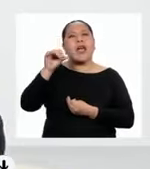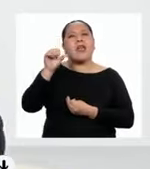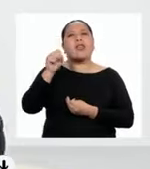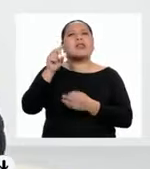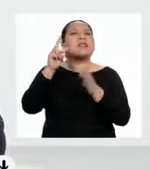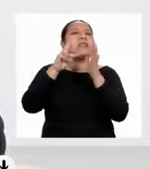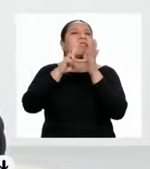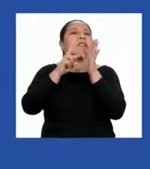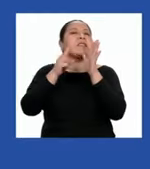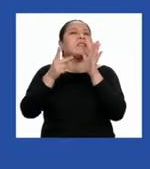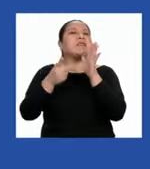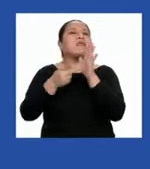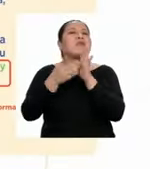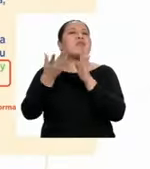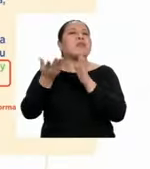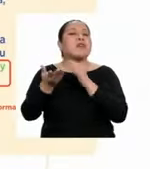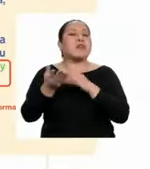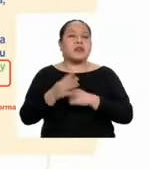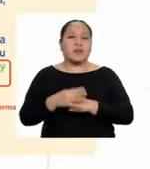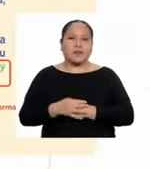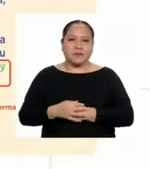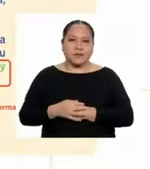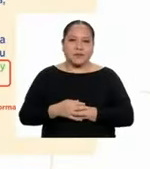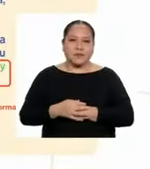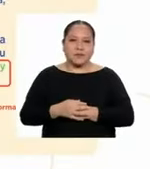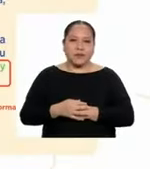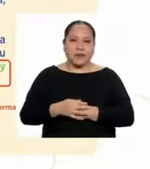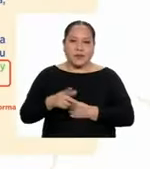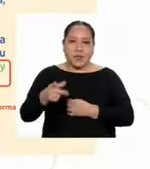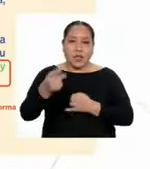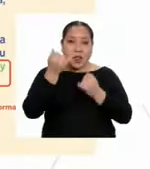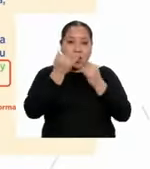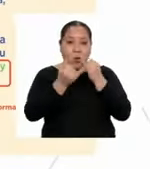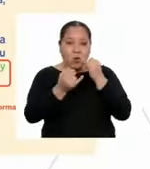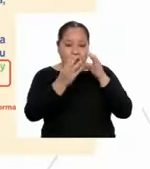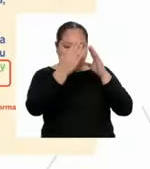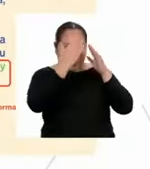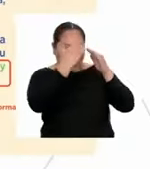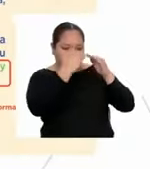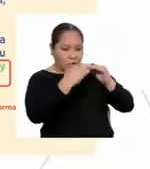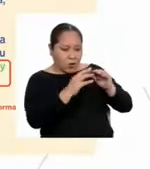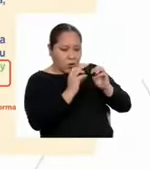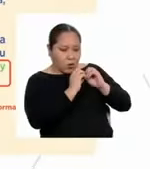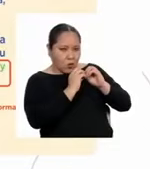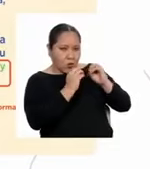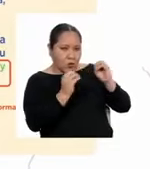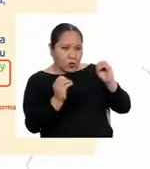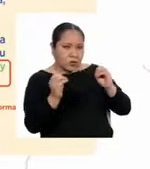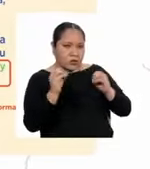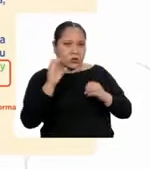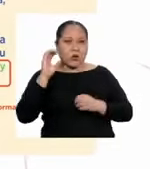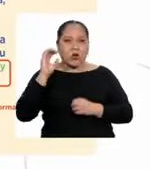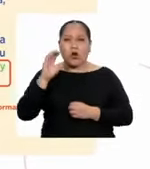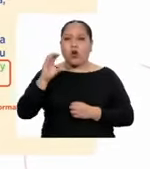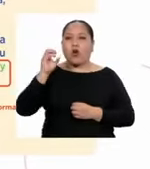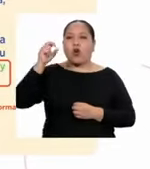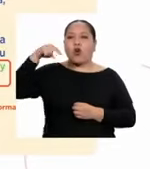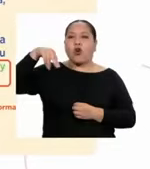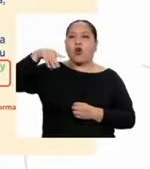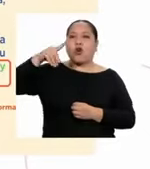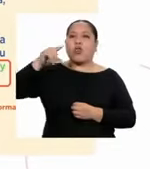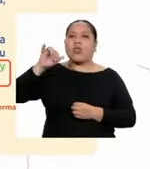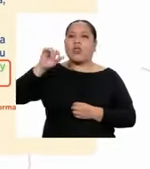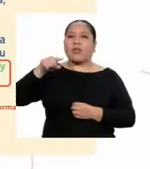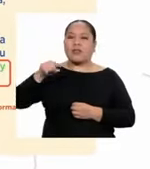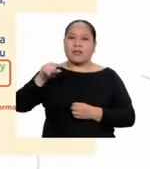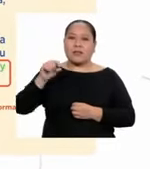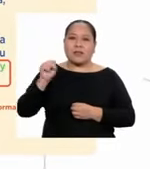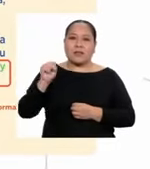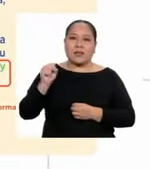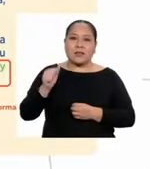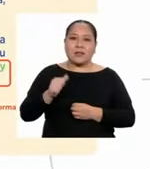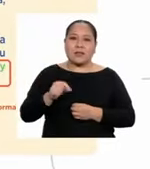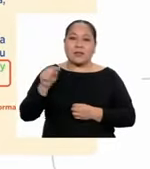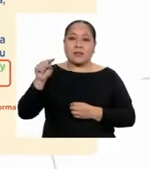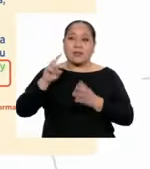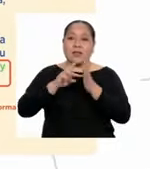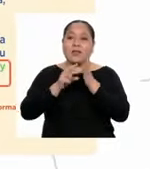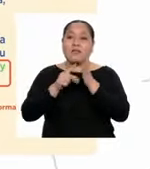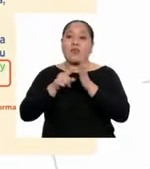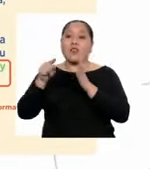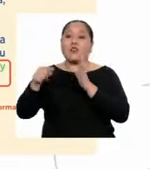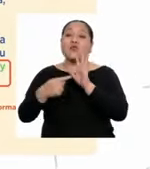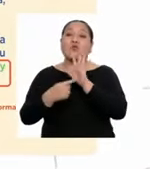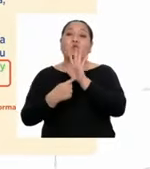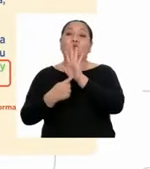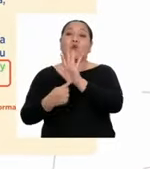referencia? Está en la última oración, ¿no? Condenadas. Se refiere a las manifestaciones